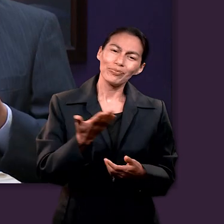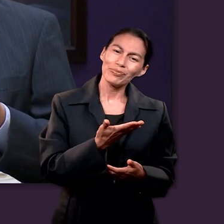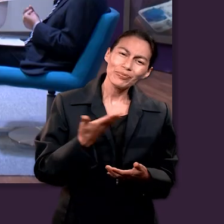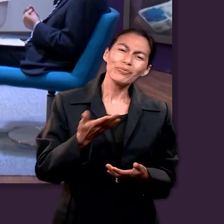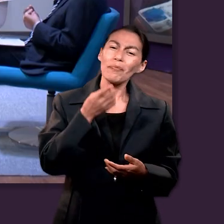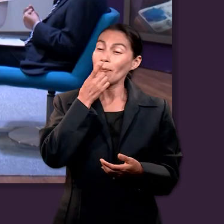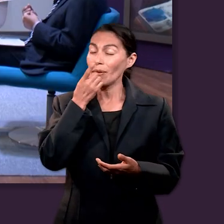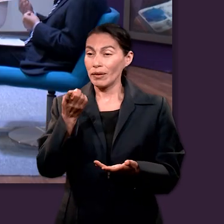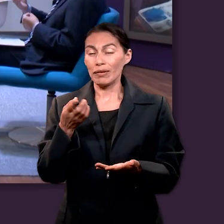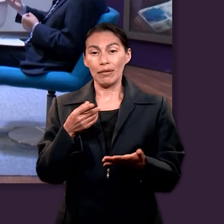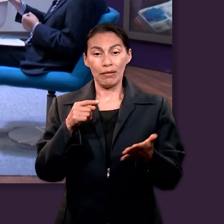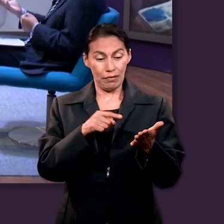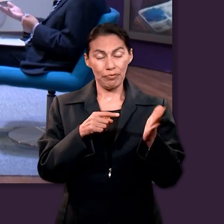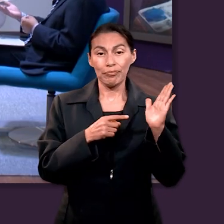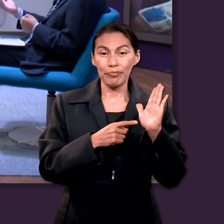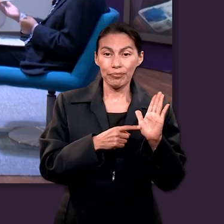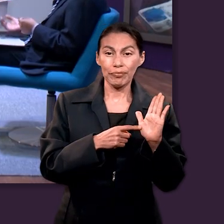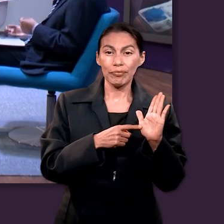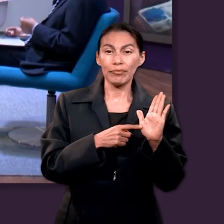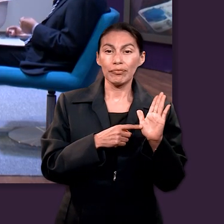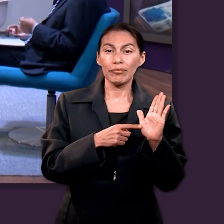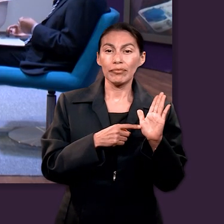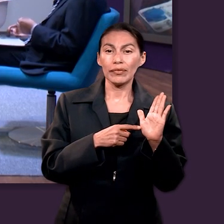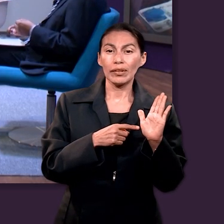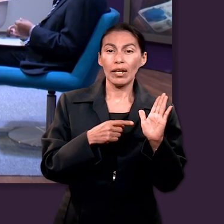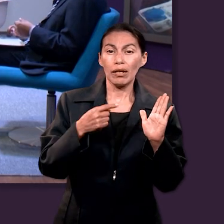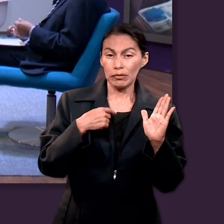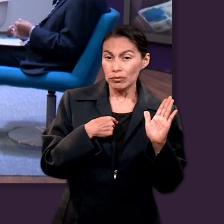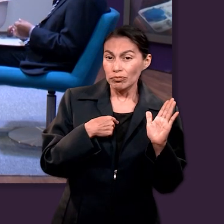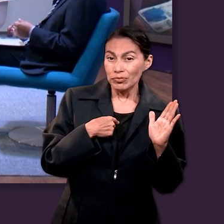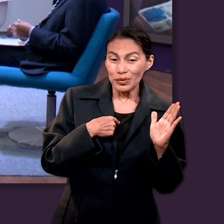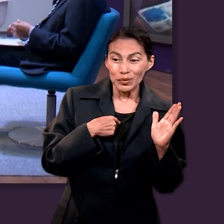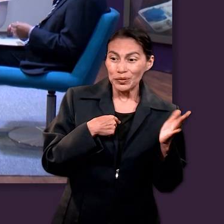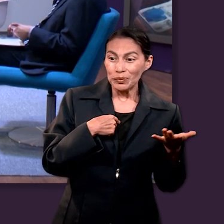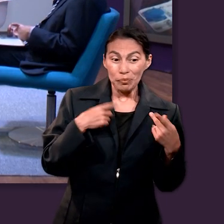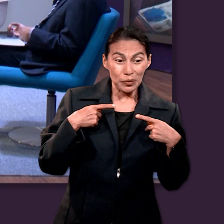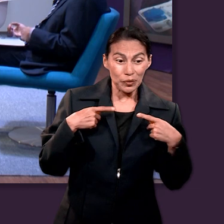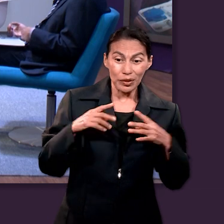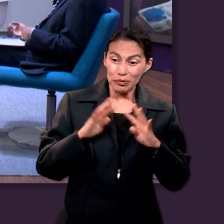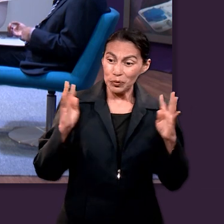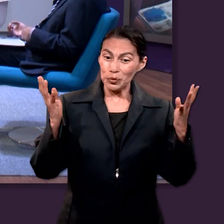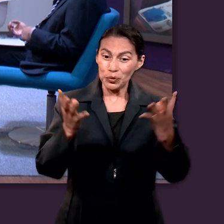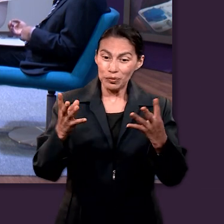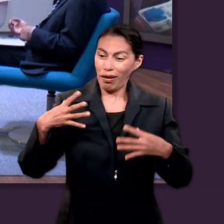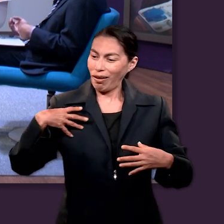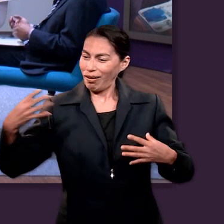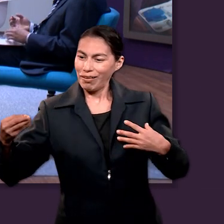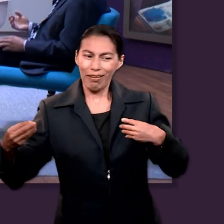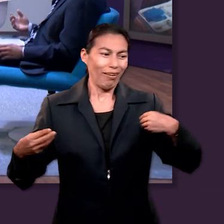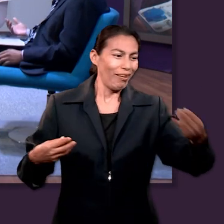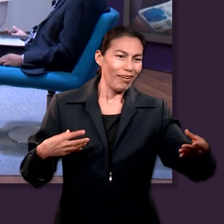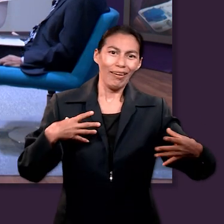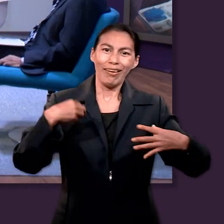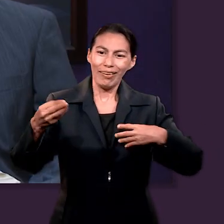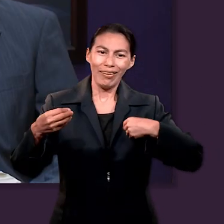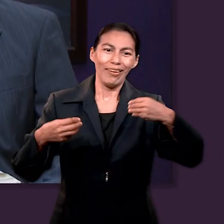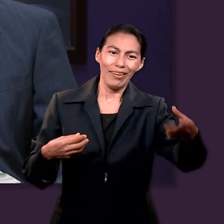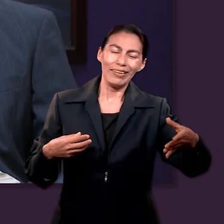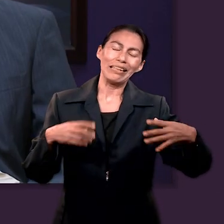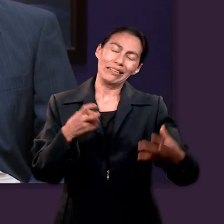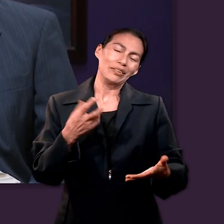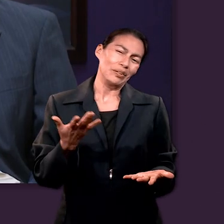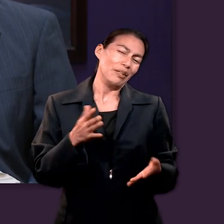expresiones, con mis sentimientos, como se mencionaba, y eso también se contagia